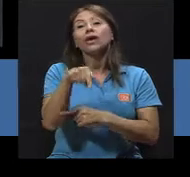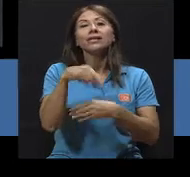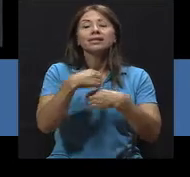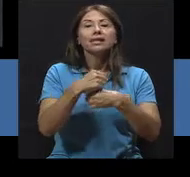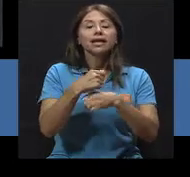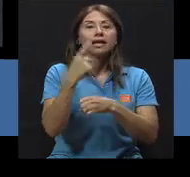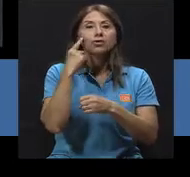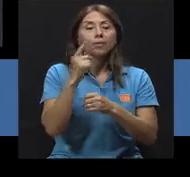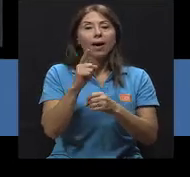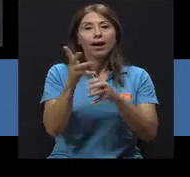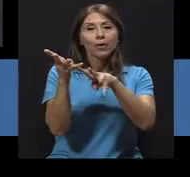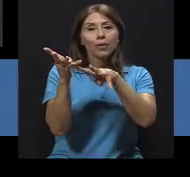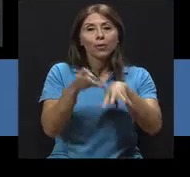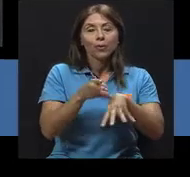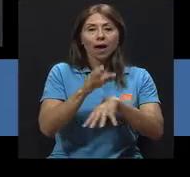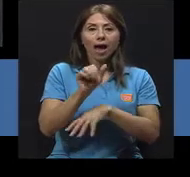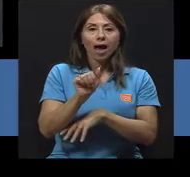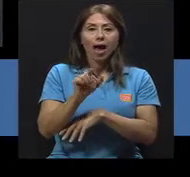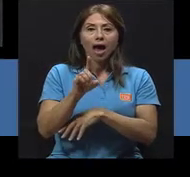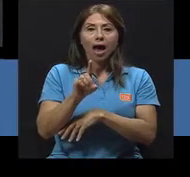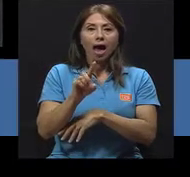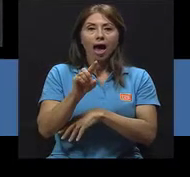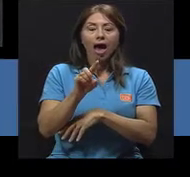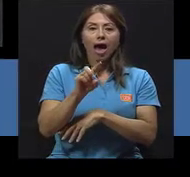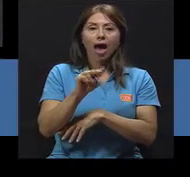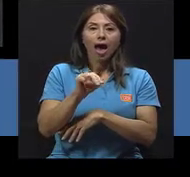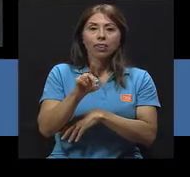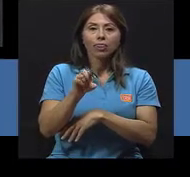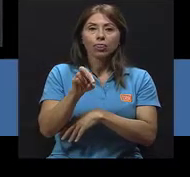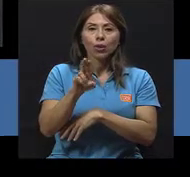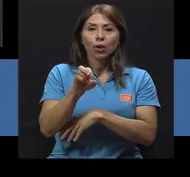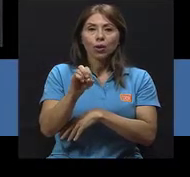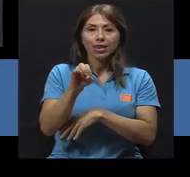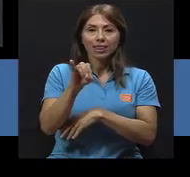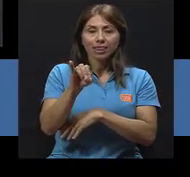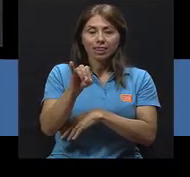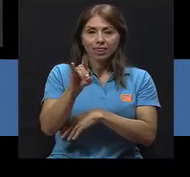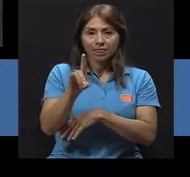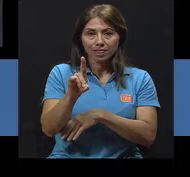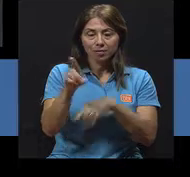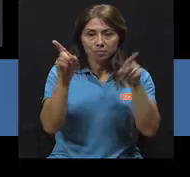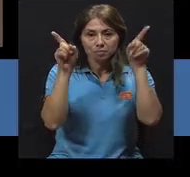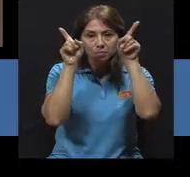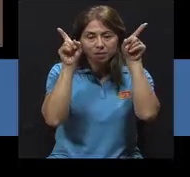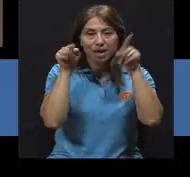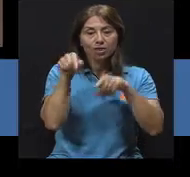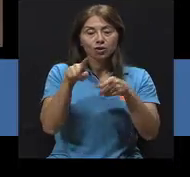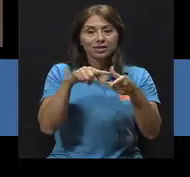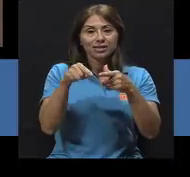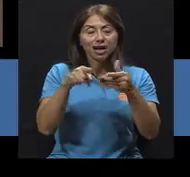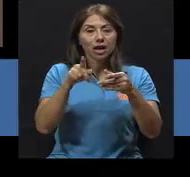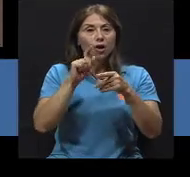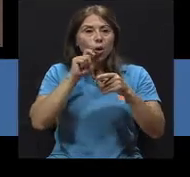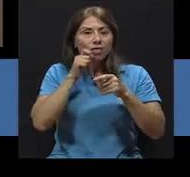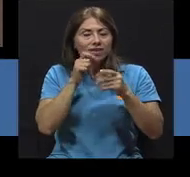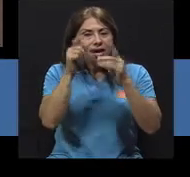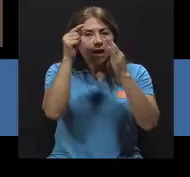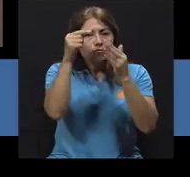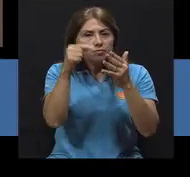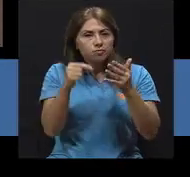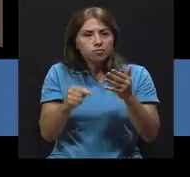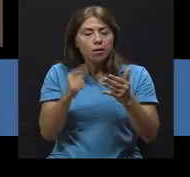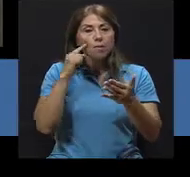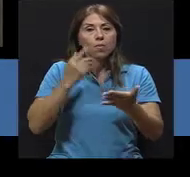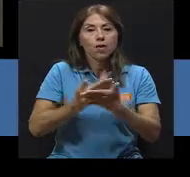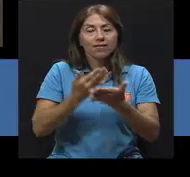hecho para aplicaciones Android. Entonces, se codifica y se empiezan a hacer las pruebas del sistema. Las pruebas del